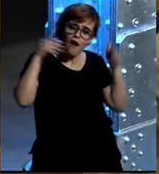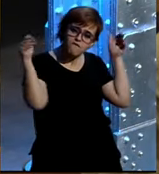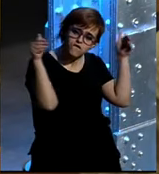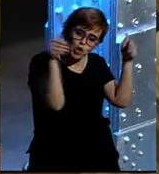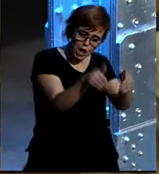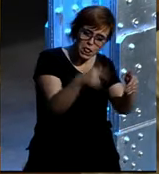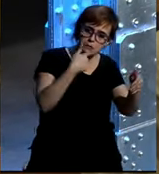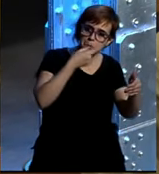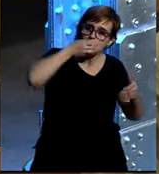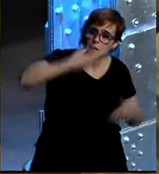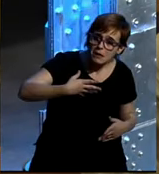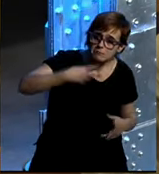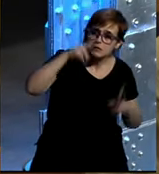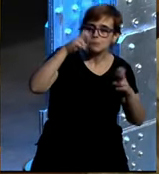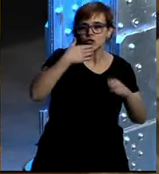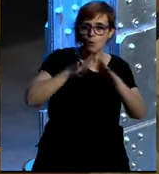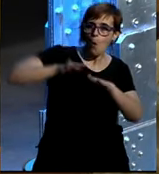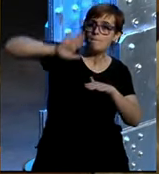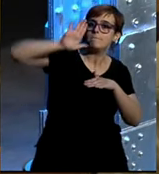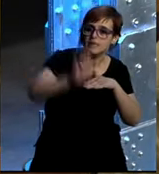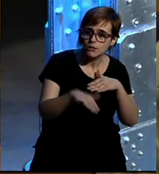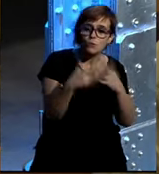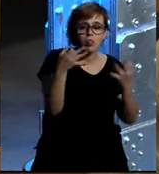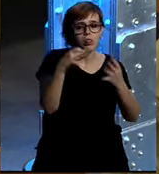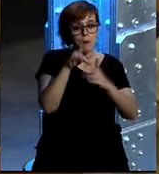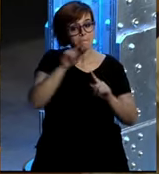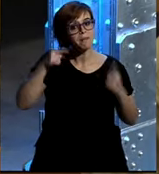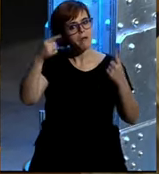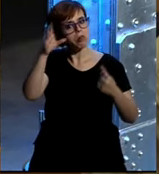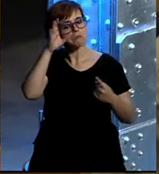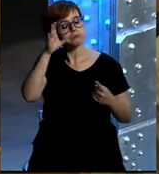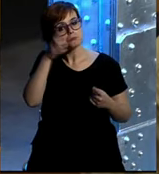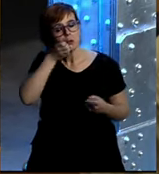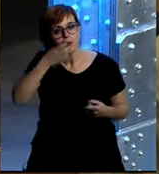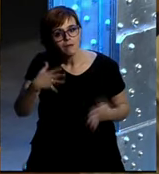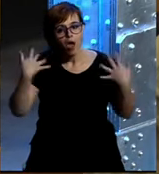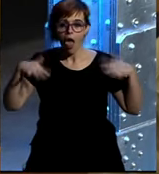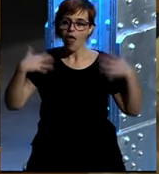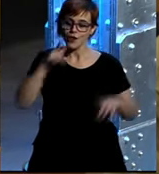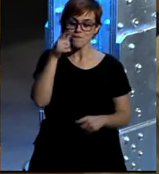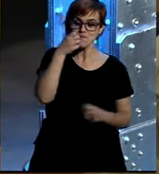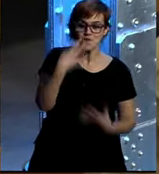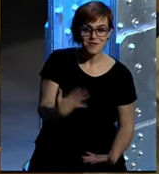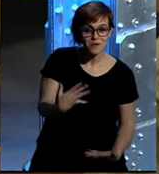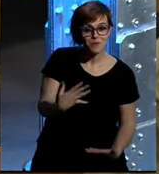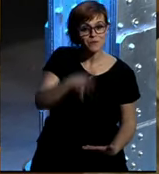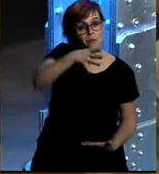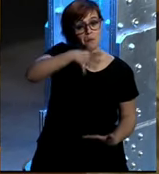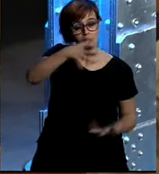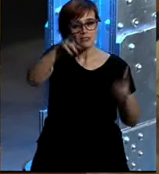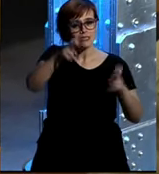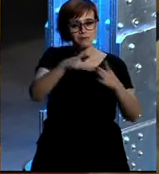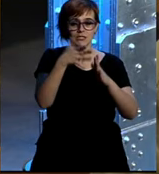el paso siguiente y me parece es en el primer sitio donde lo escucho y me da mucha alegría verlo porque lo que ves es